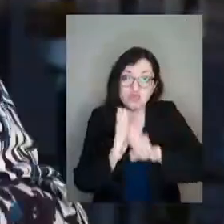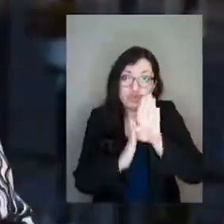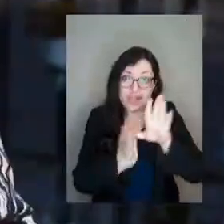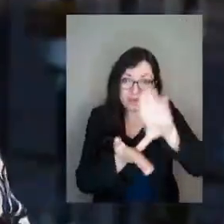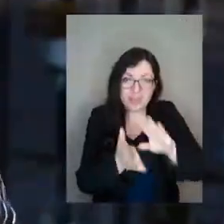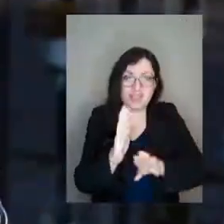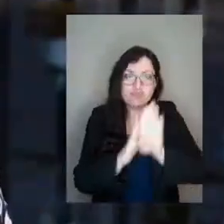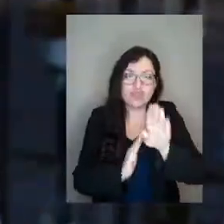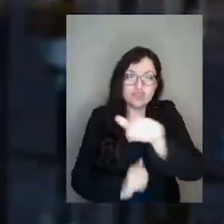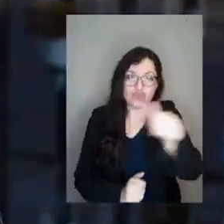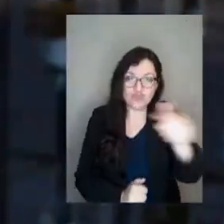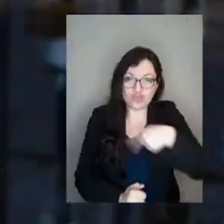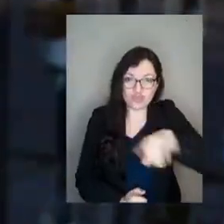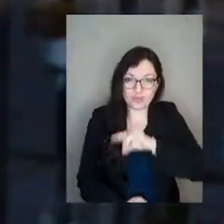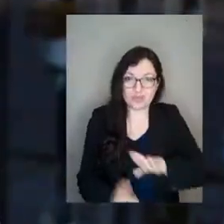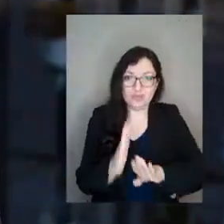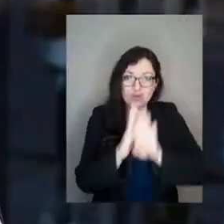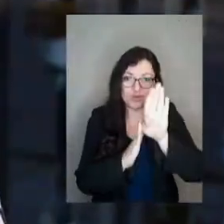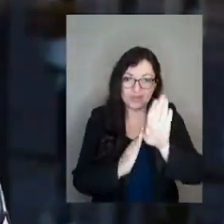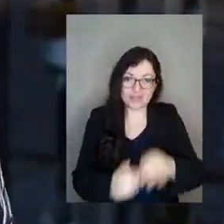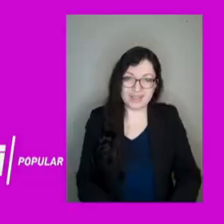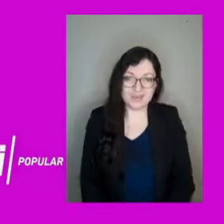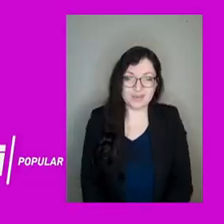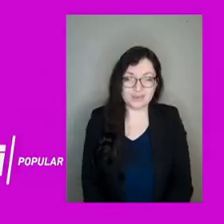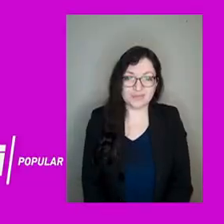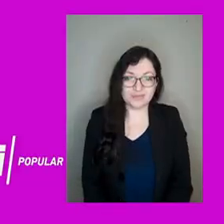surge, surgimos nosotros como chilenos.